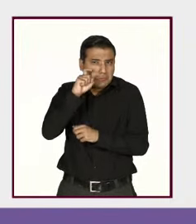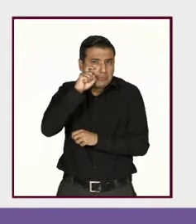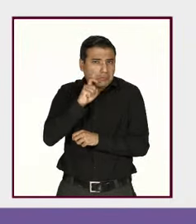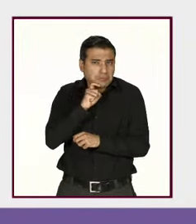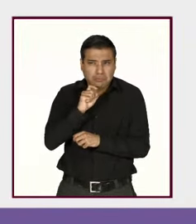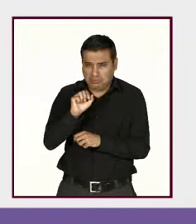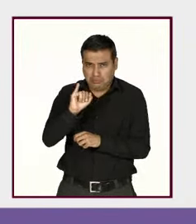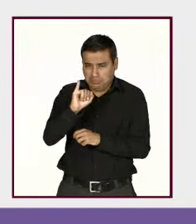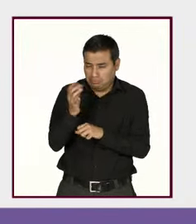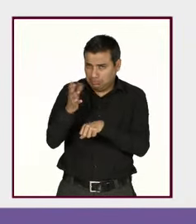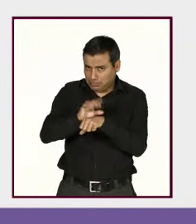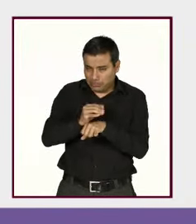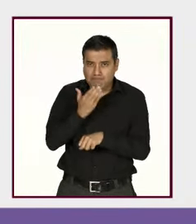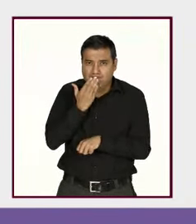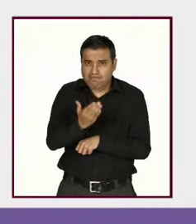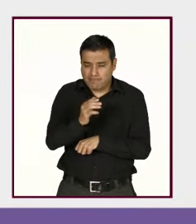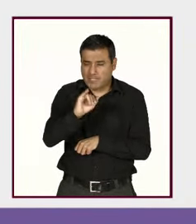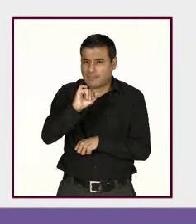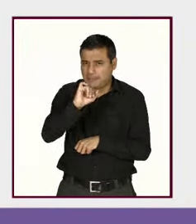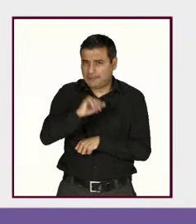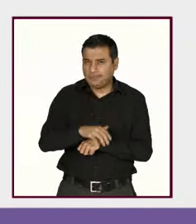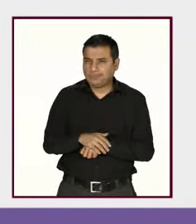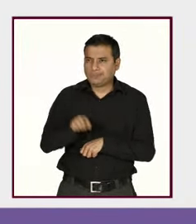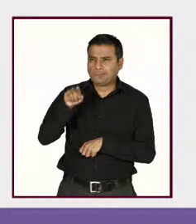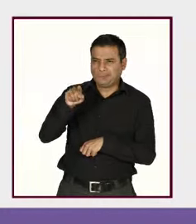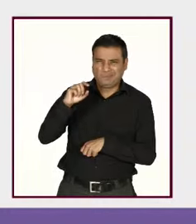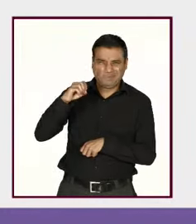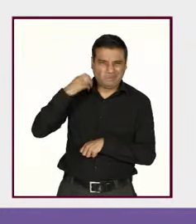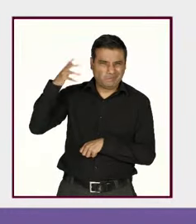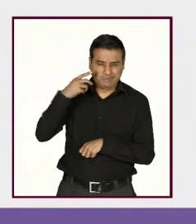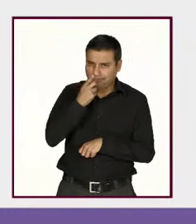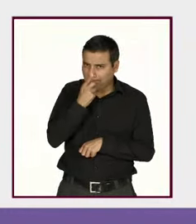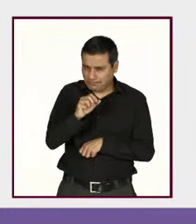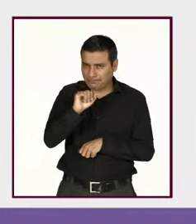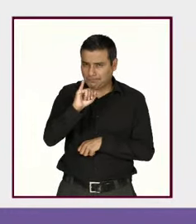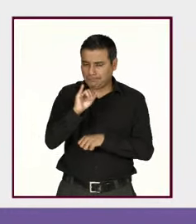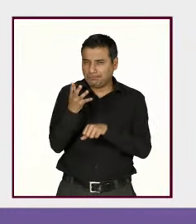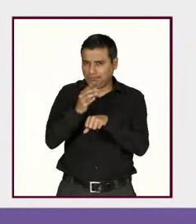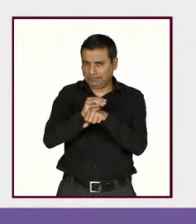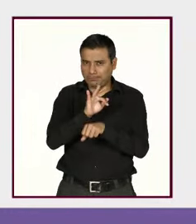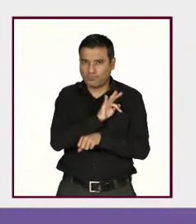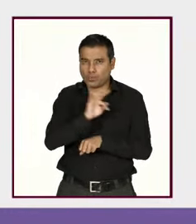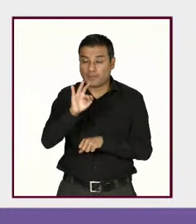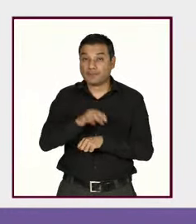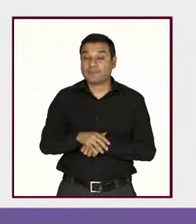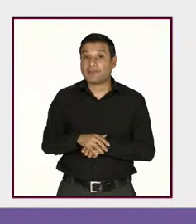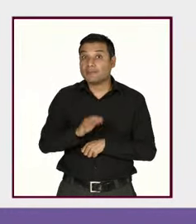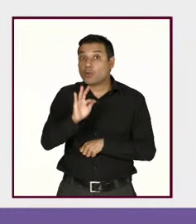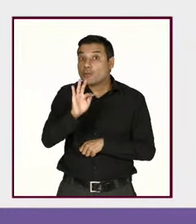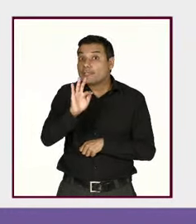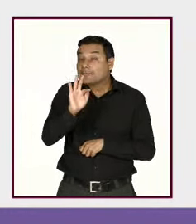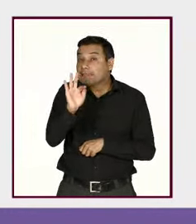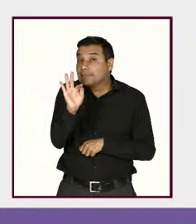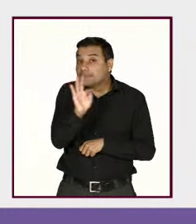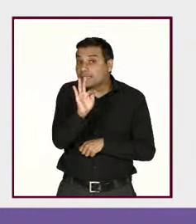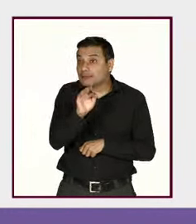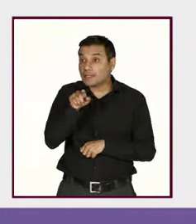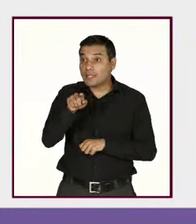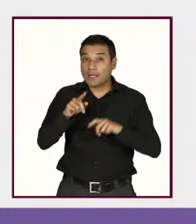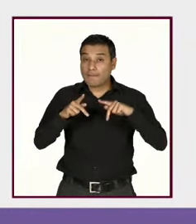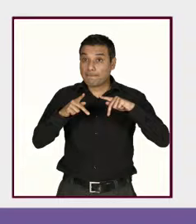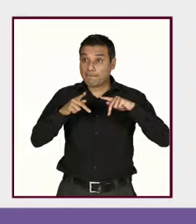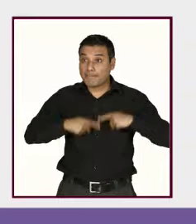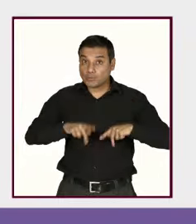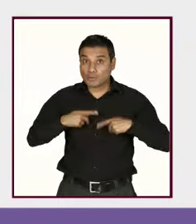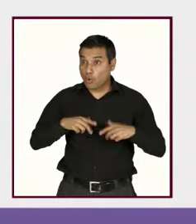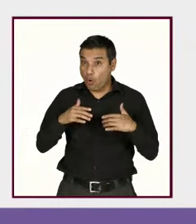y bien lo dice Olimpia en sus conferencias, al momento en lo hacemos con una persona que podría no ser de confianza,